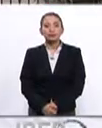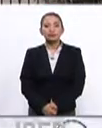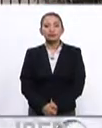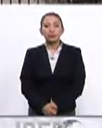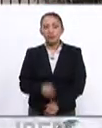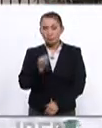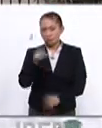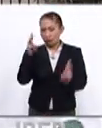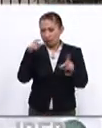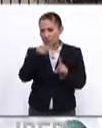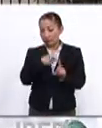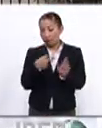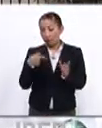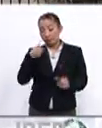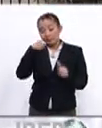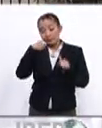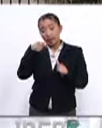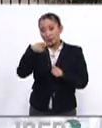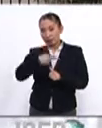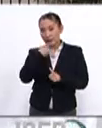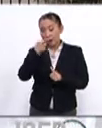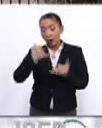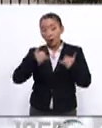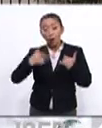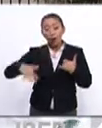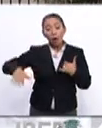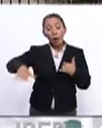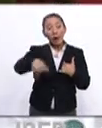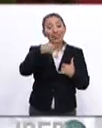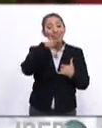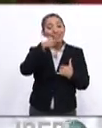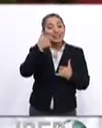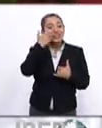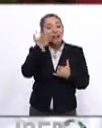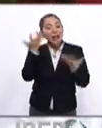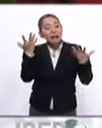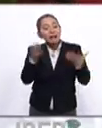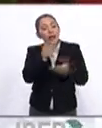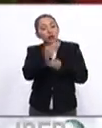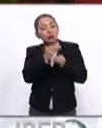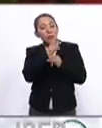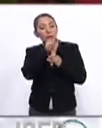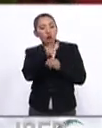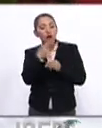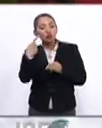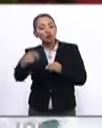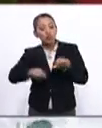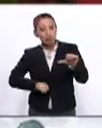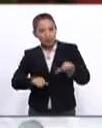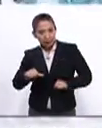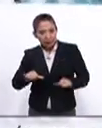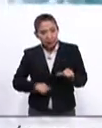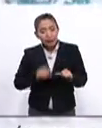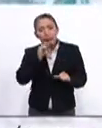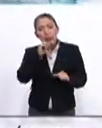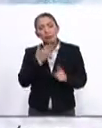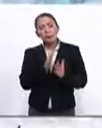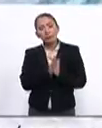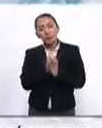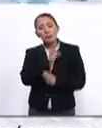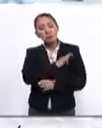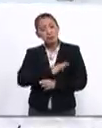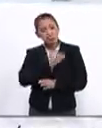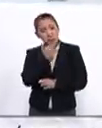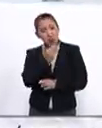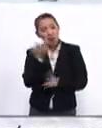En este sentido puso en el centro de su discurso a los jóvenes quienes dijo buscan crear un mundo mejor con sus acciones y también les reiteró la